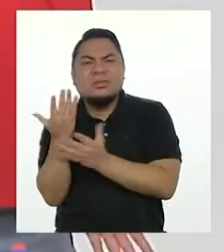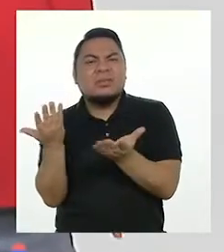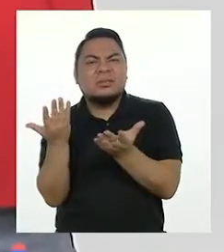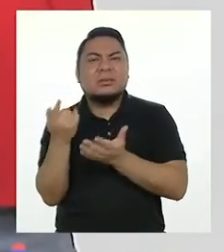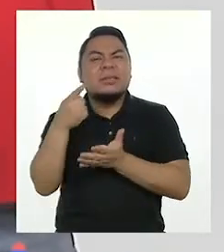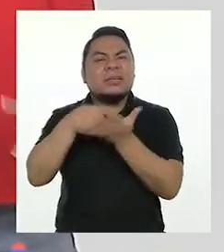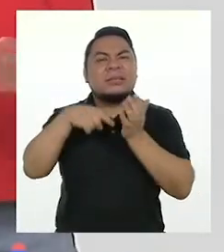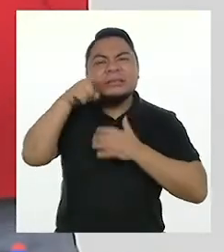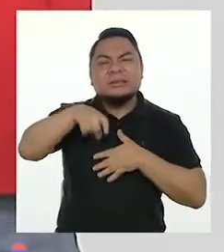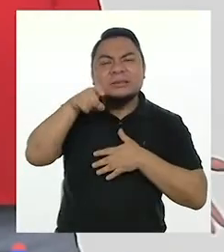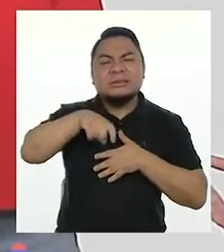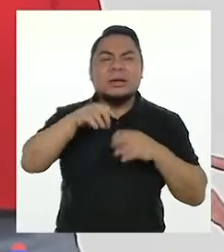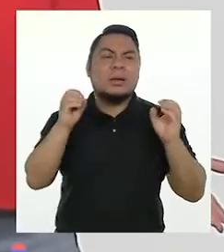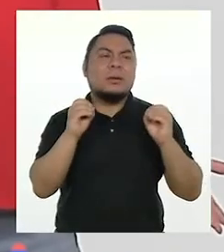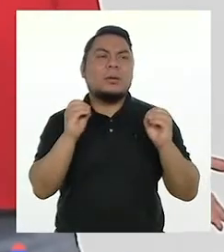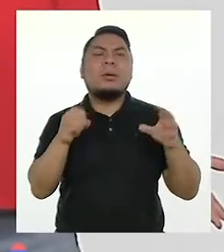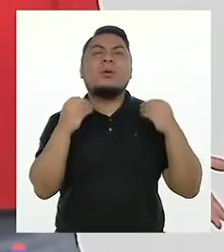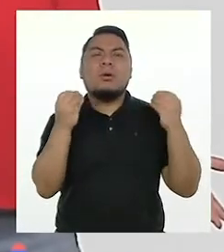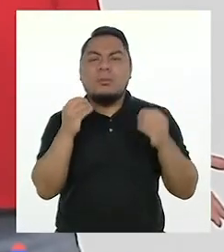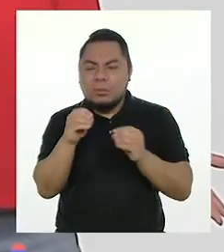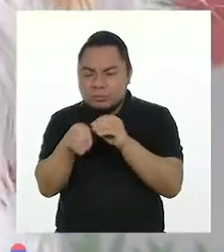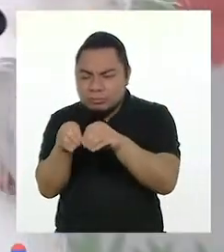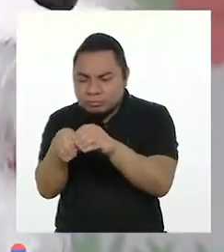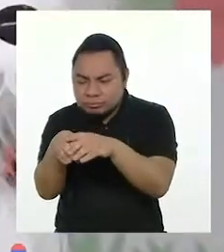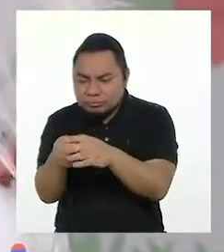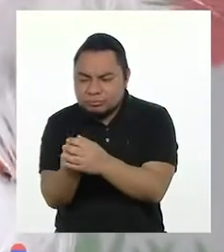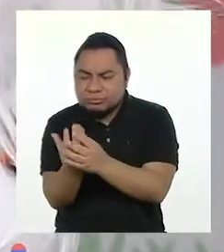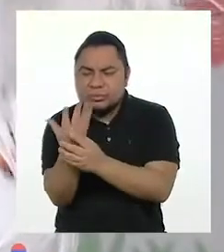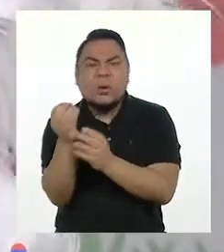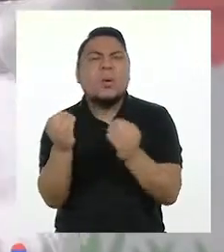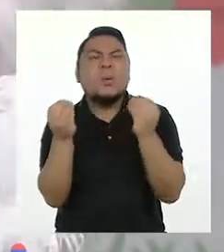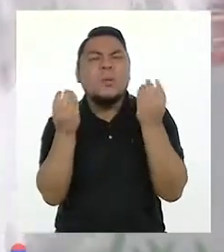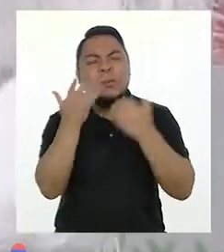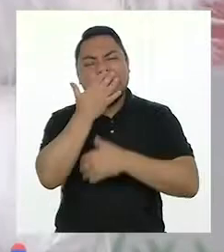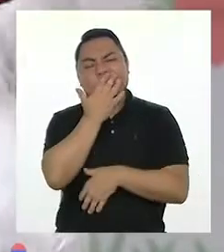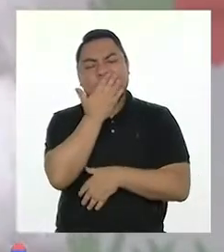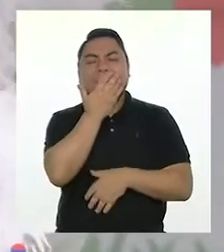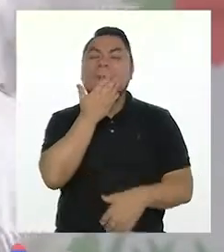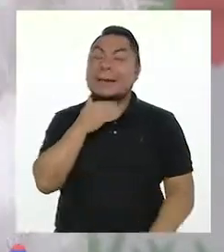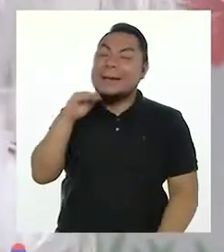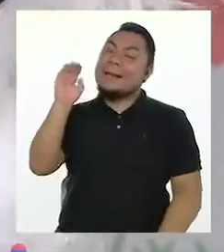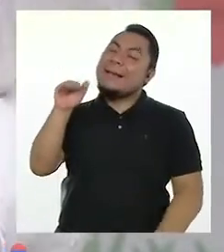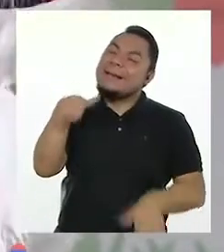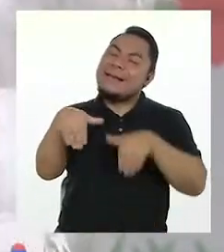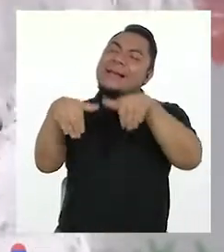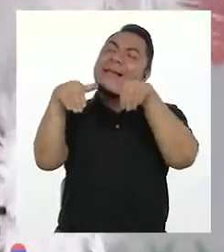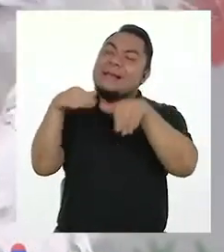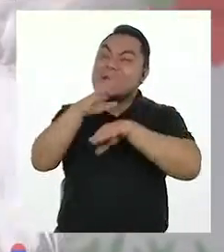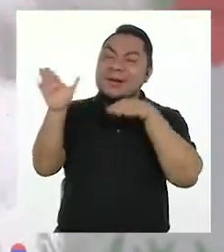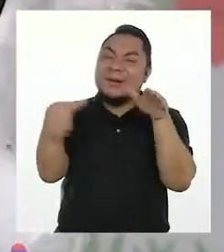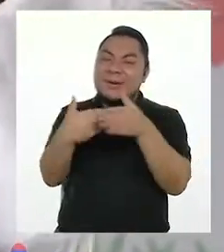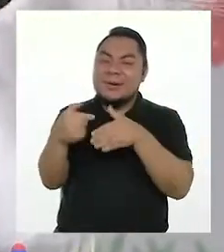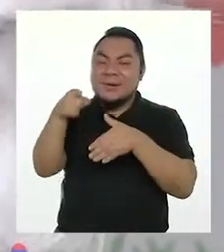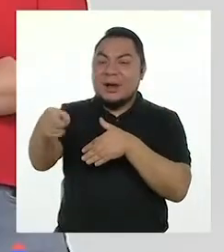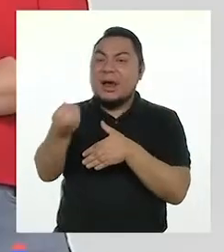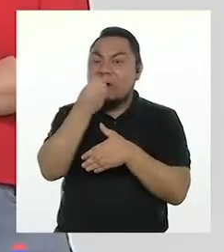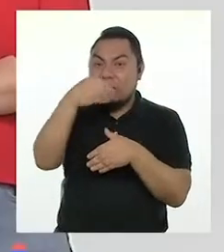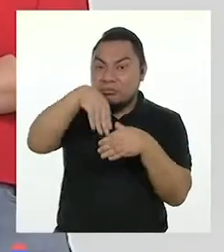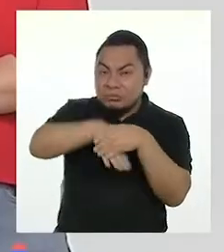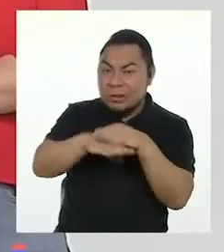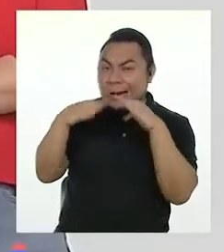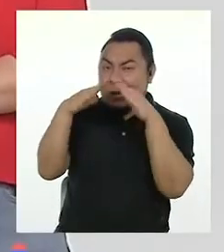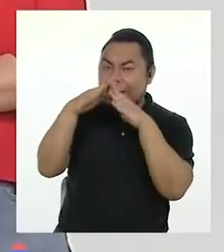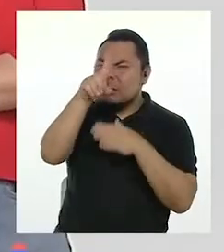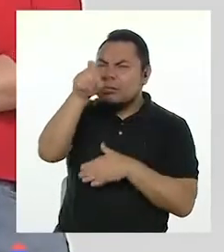necesita? ¿O cómo debo sembrarlos? ¿Todos los alimentos se podrán cultivar en las casas?